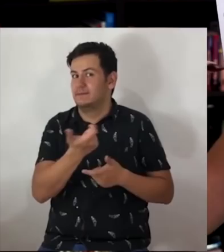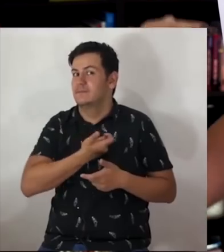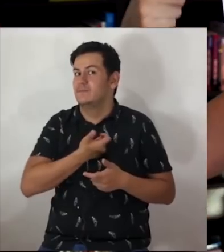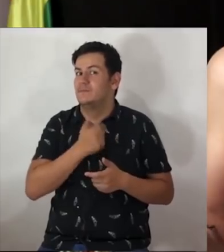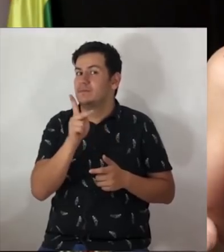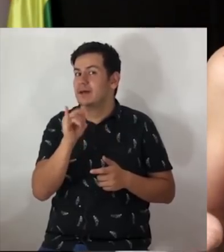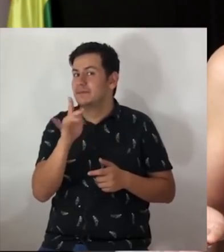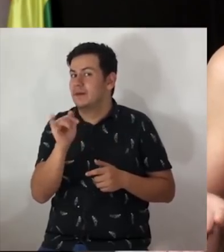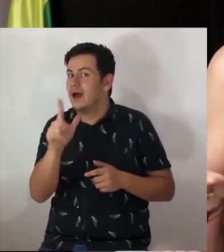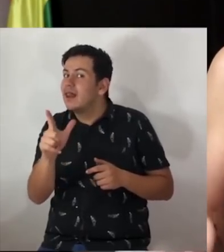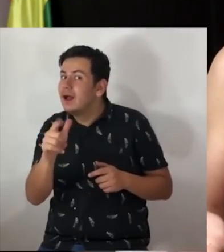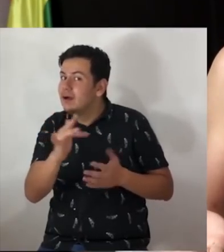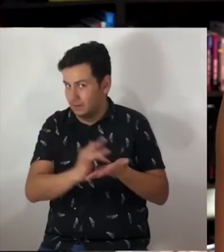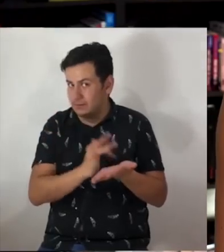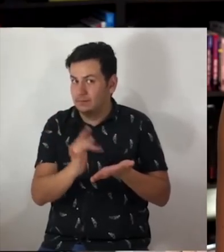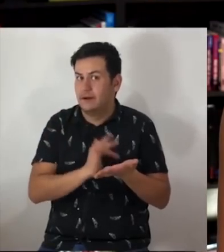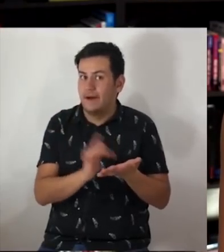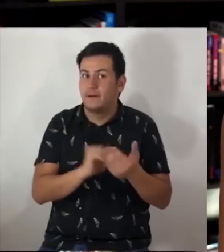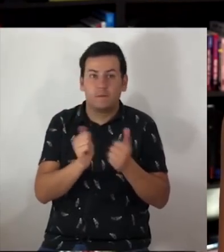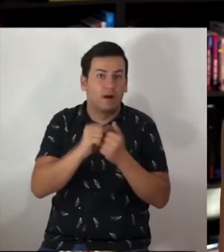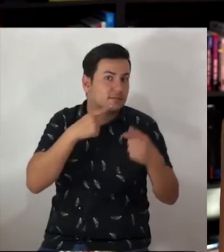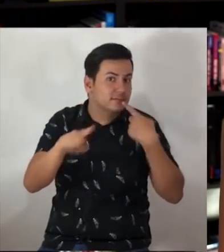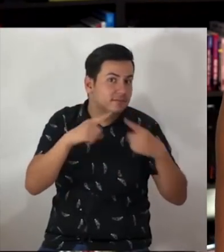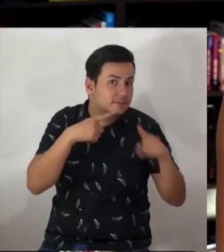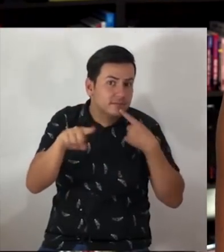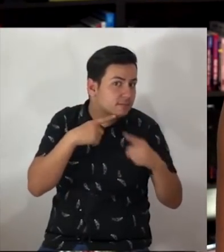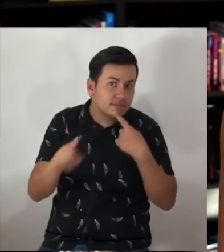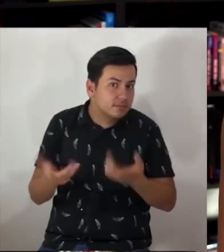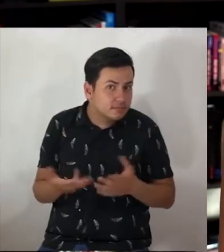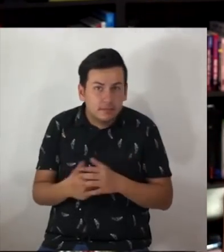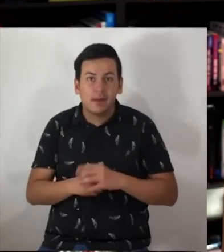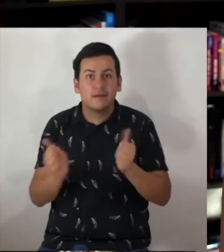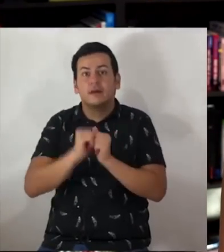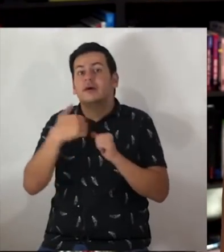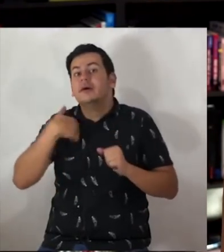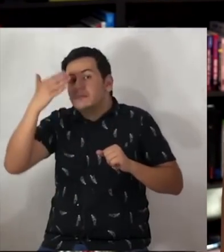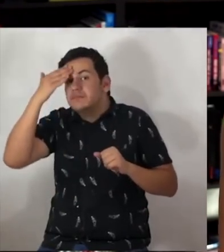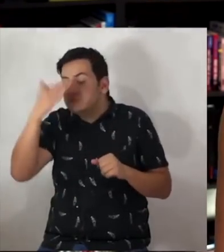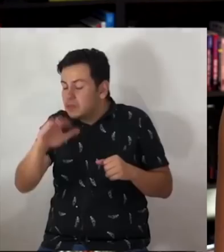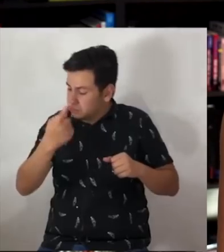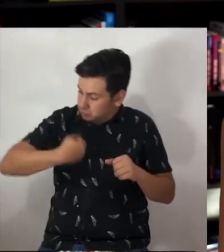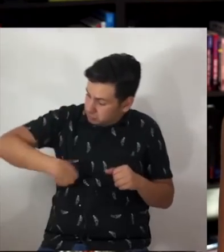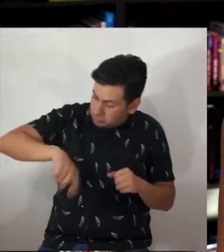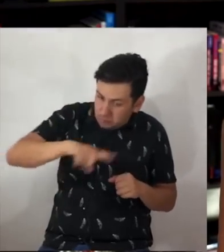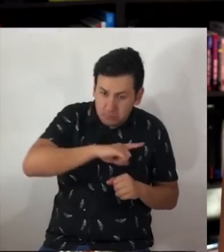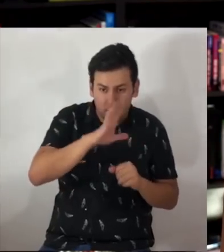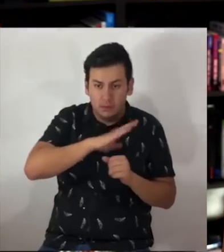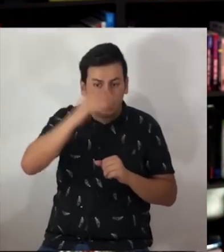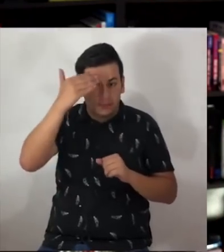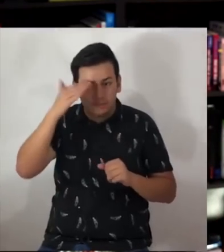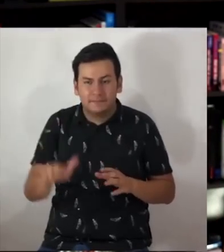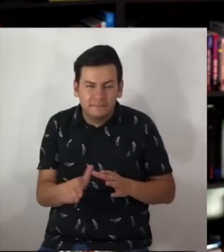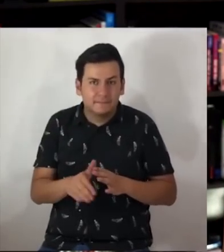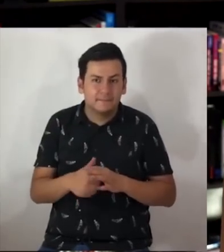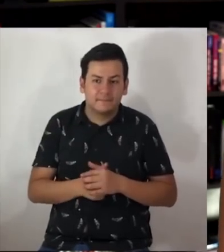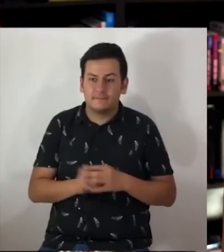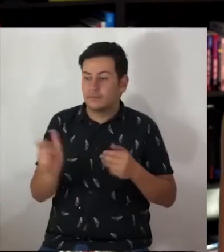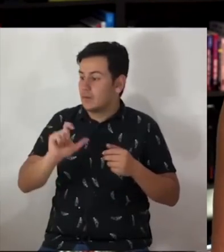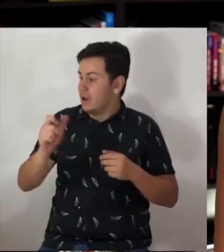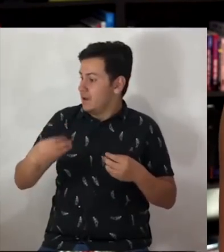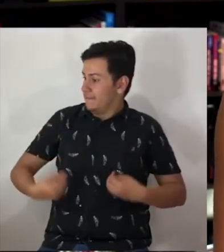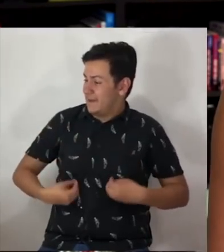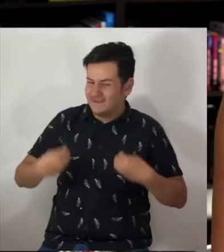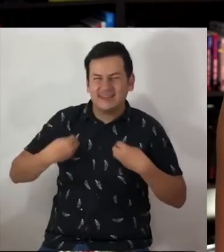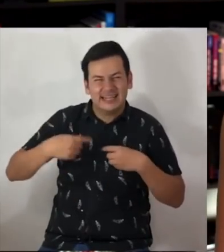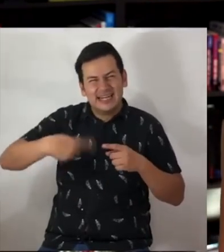Pero sí, de todo hay queja. La cuarentena no es para nada nueva. Estos vamos a ser más sabios como resultado de todo lo que está pasando. Piensa que la gente que nació en el